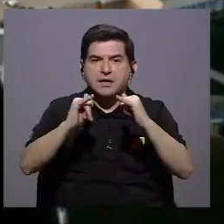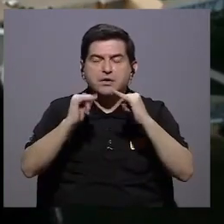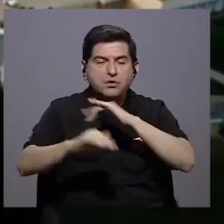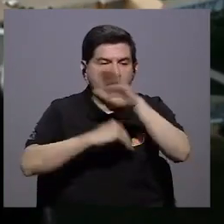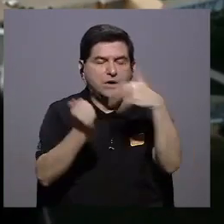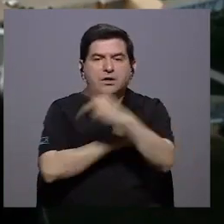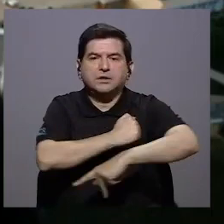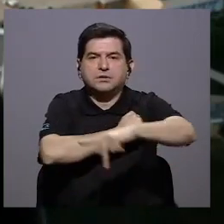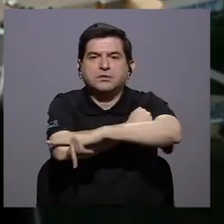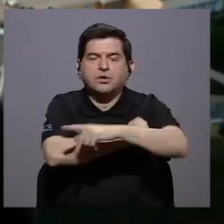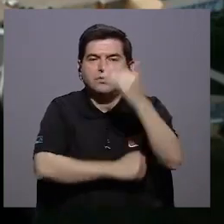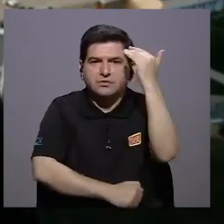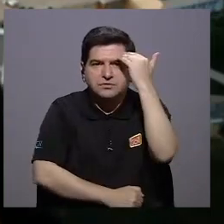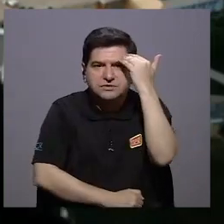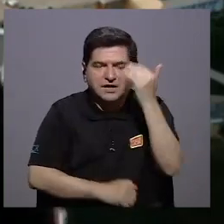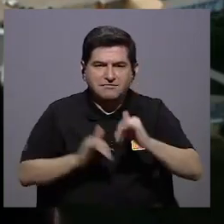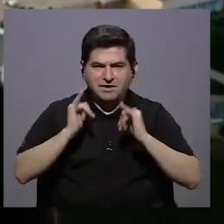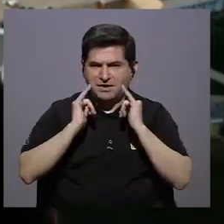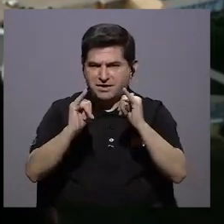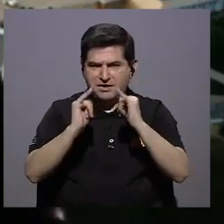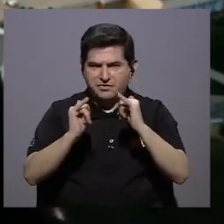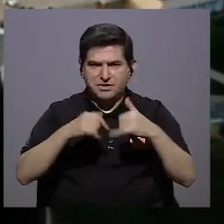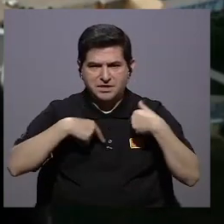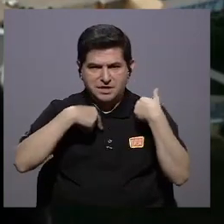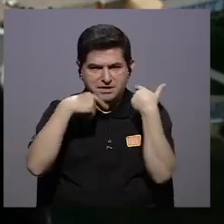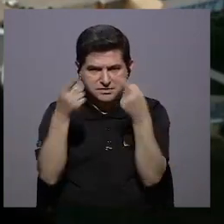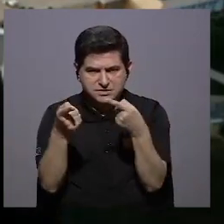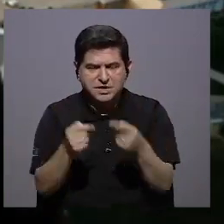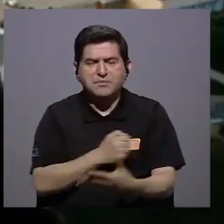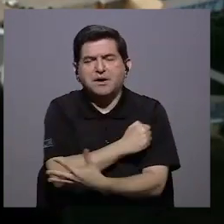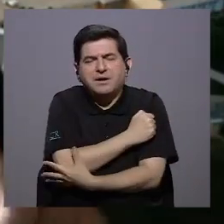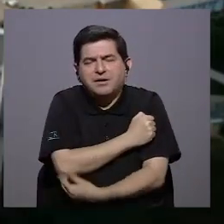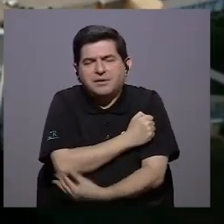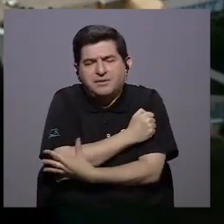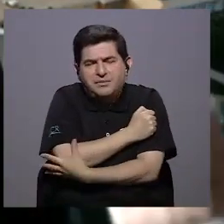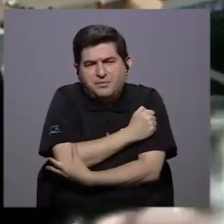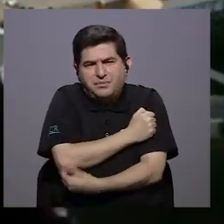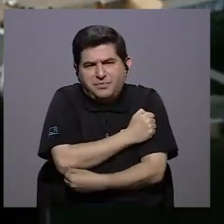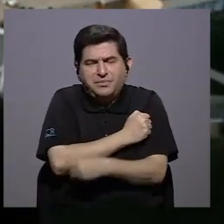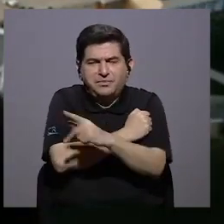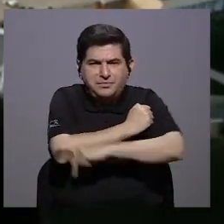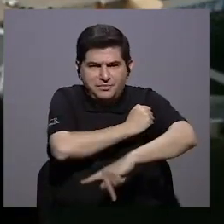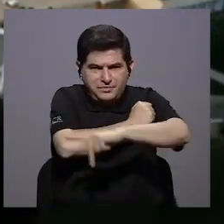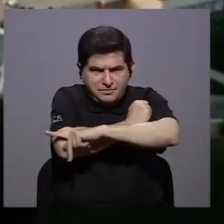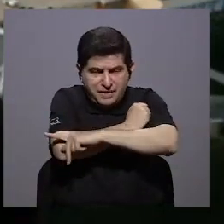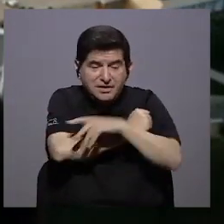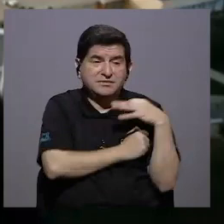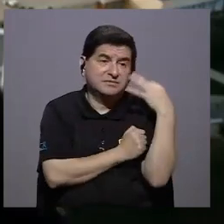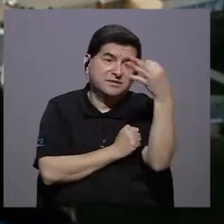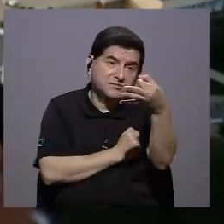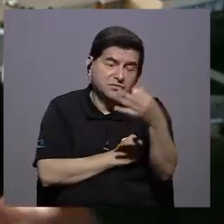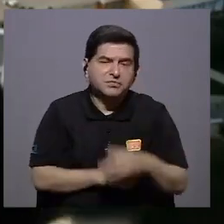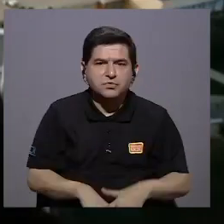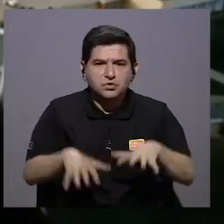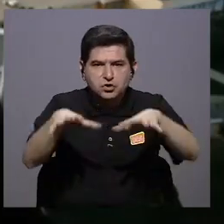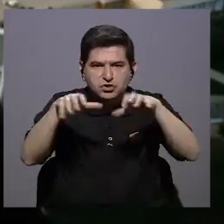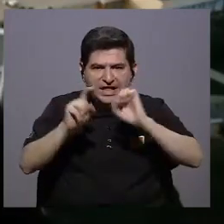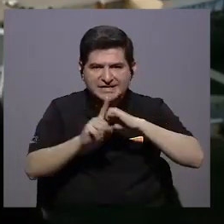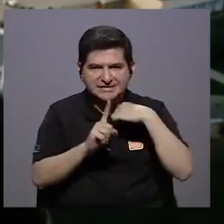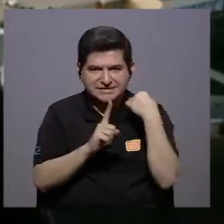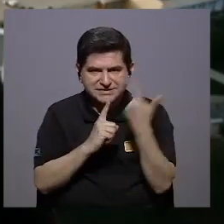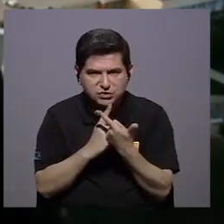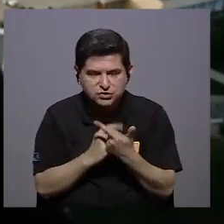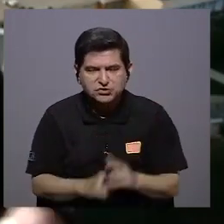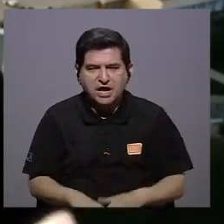desigualdad en cualquier país y sabemos que la desigualdad conduce al empobrecimiento del país a la larga a tensiones